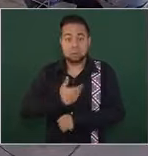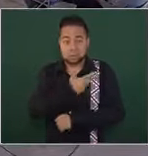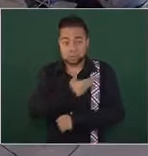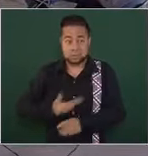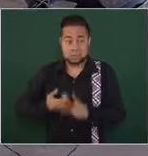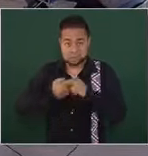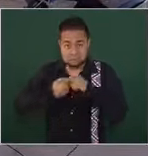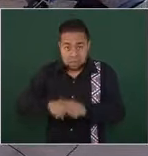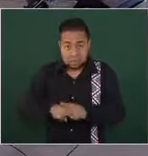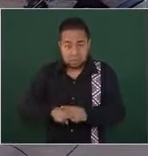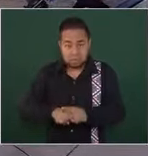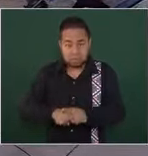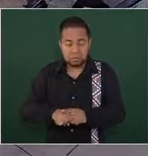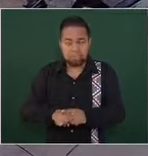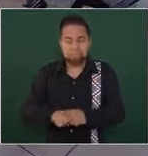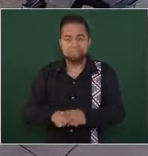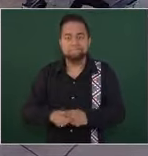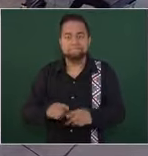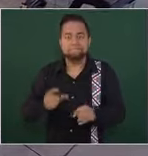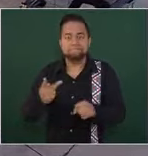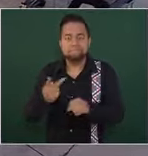me encuentro